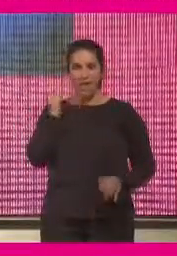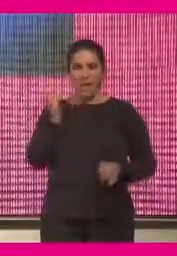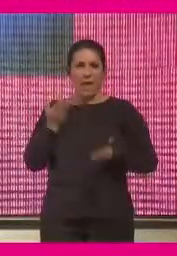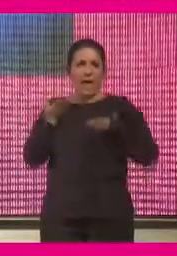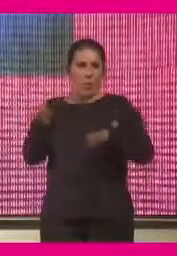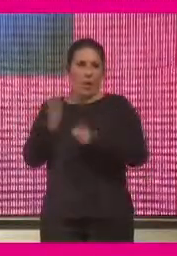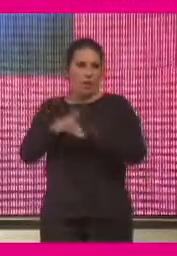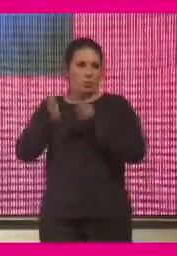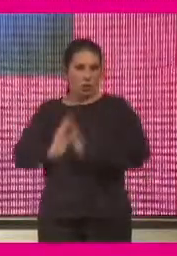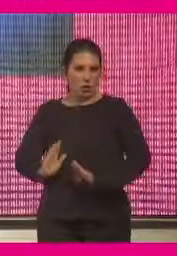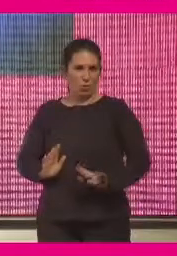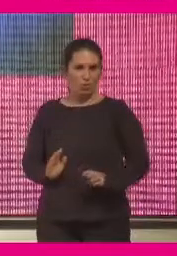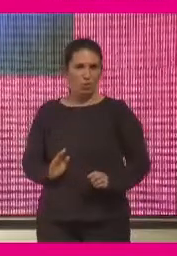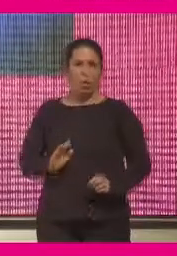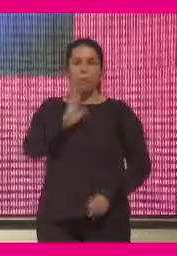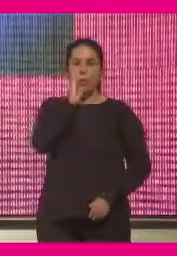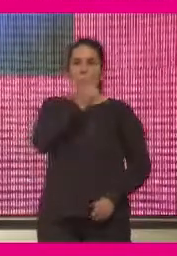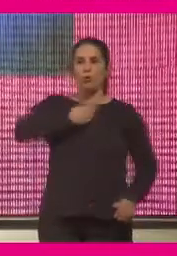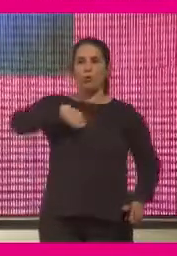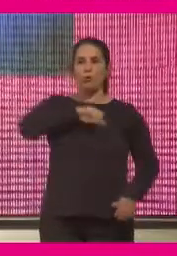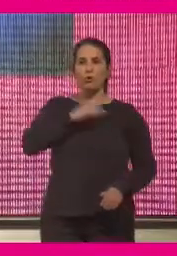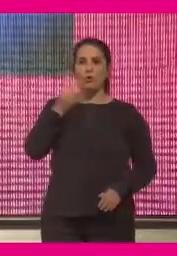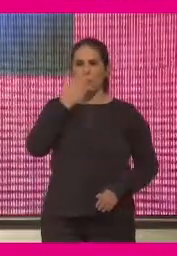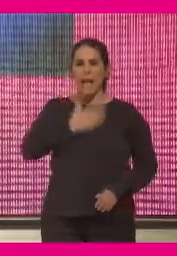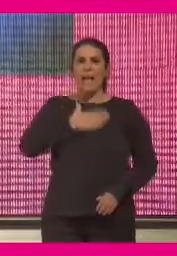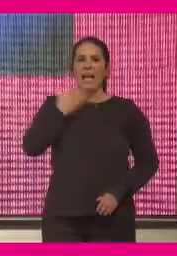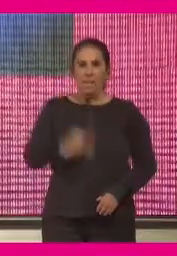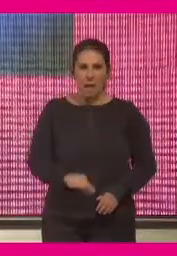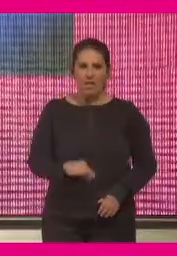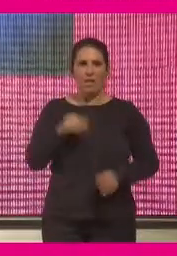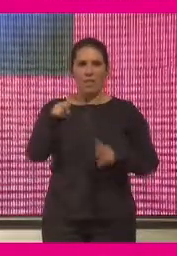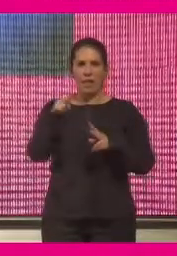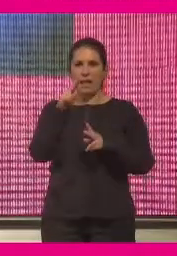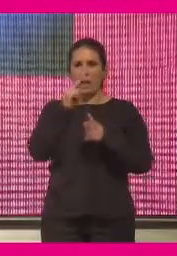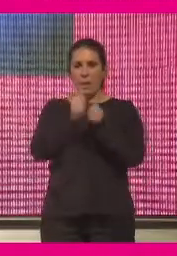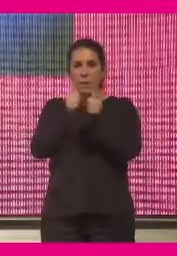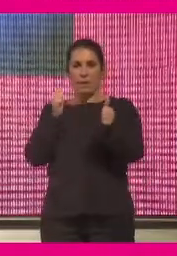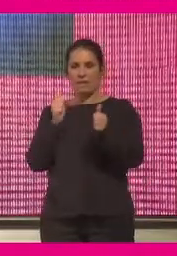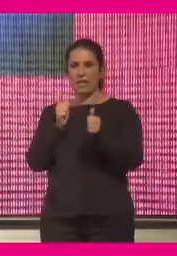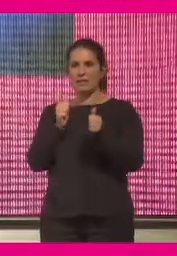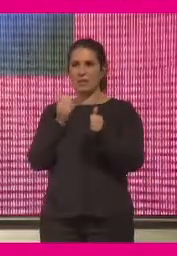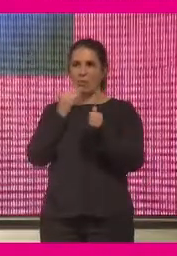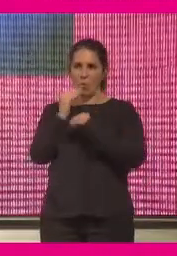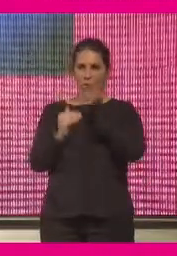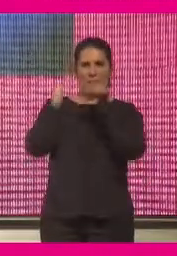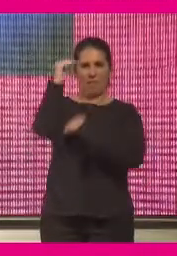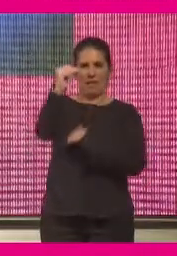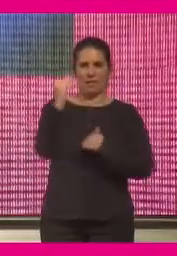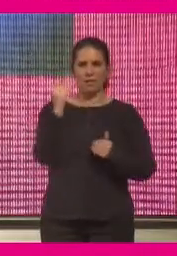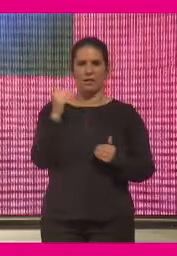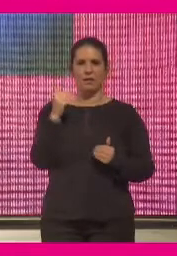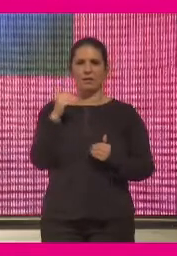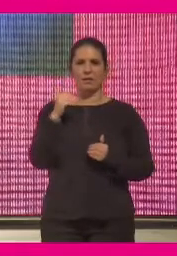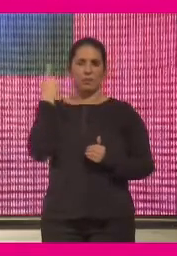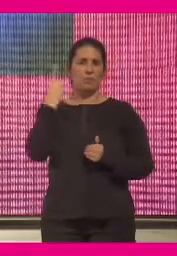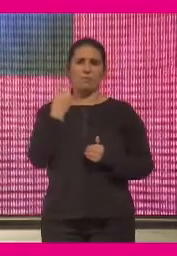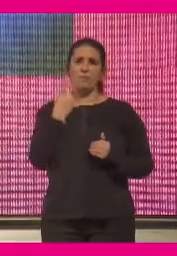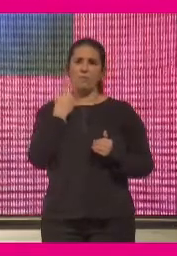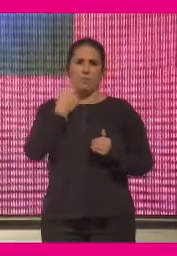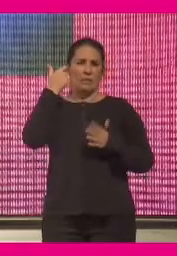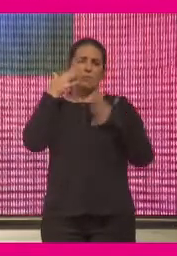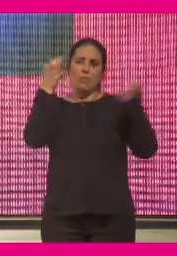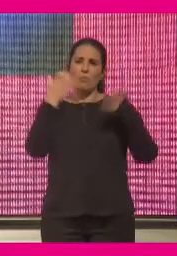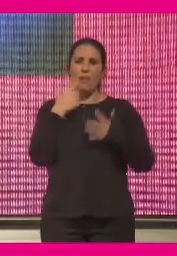sus hijos. Por lo tanto, tenemos de ser capaces de reducir estas brechas. Como digo, una de las que a me preocupa más es la falta de competencias